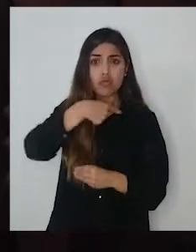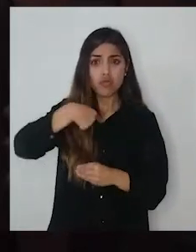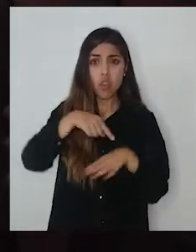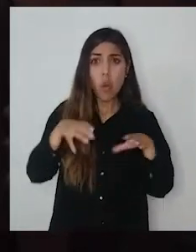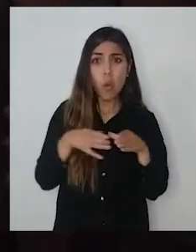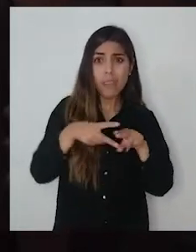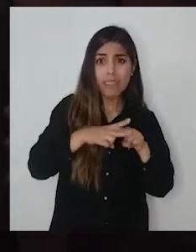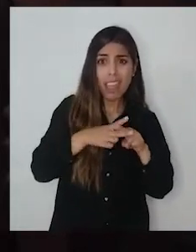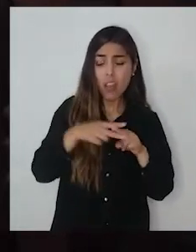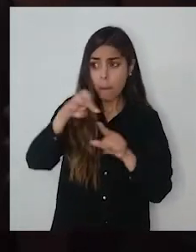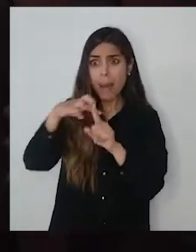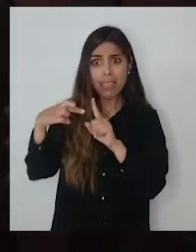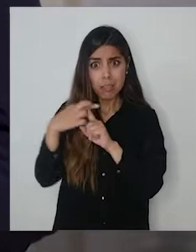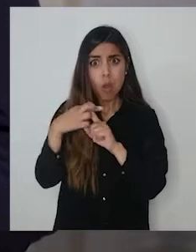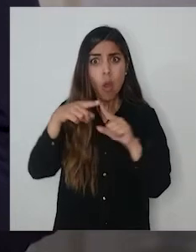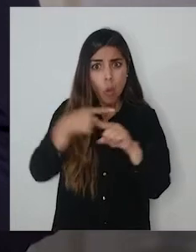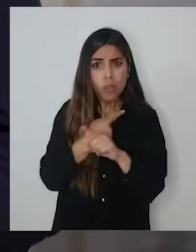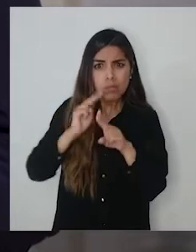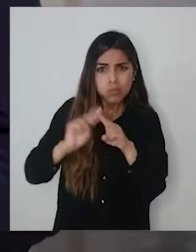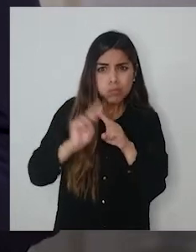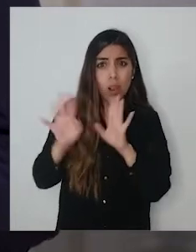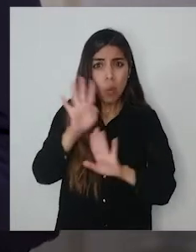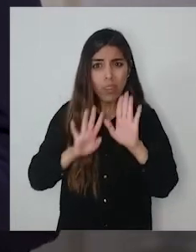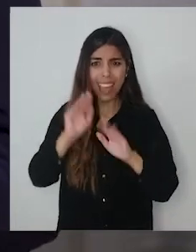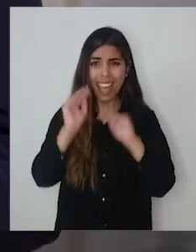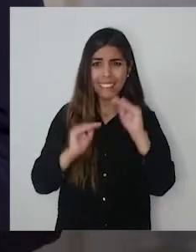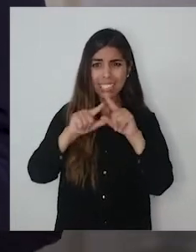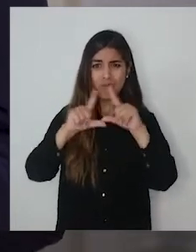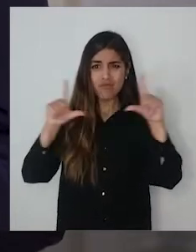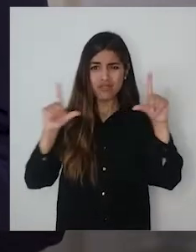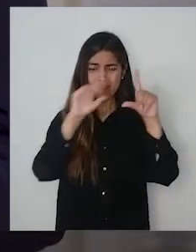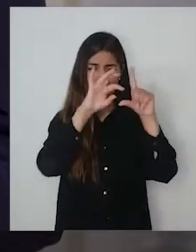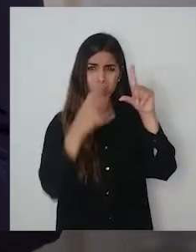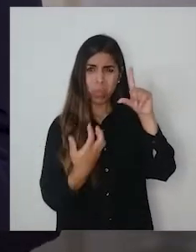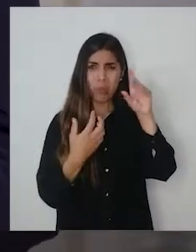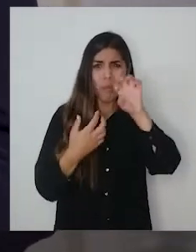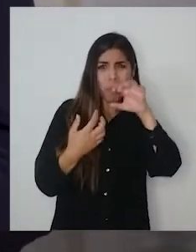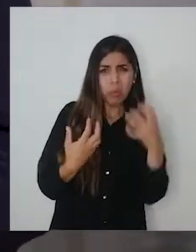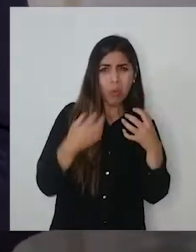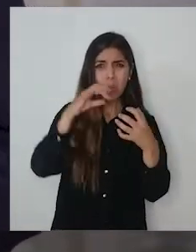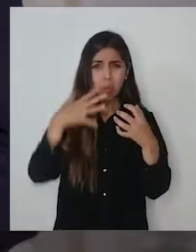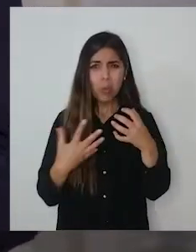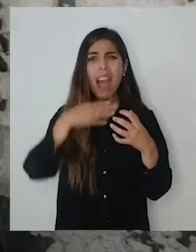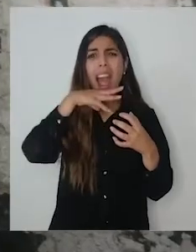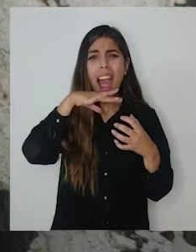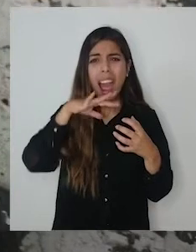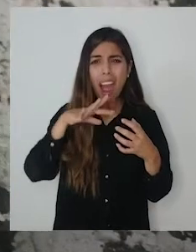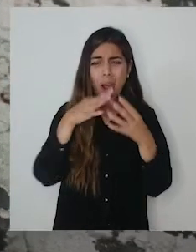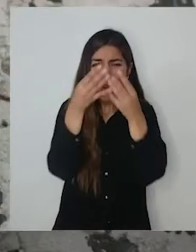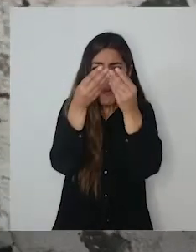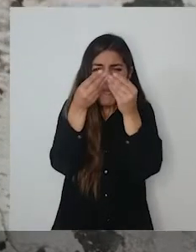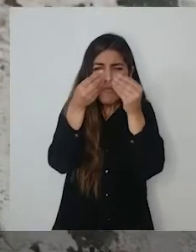técnica, que es el área patrimonio en riesgo, trabajara. Hay material que está muy desprendido por el desgaste, digamos, por el desgaste, principalmente del agua. Hay otros